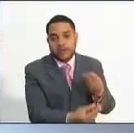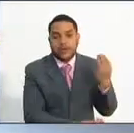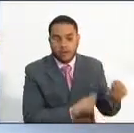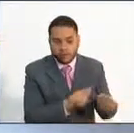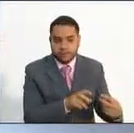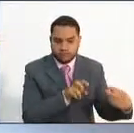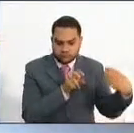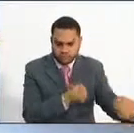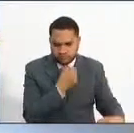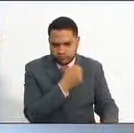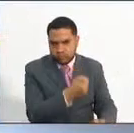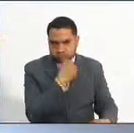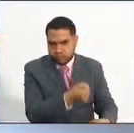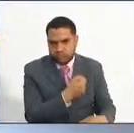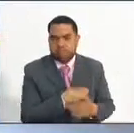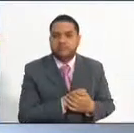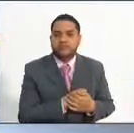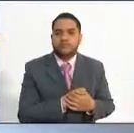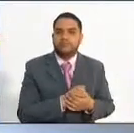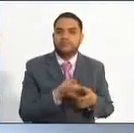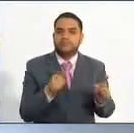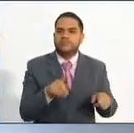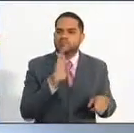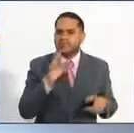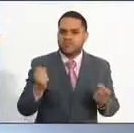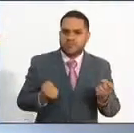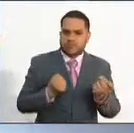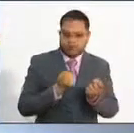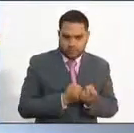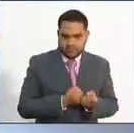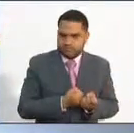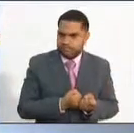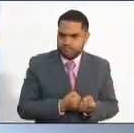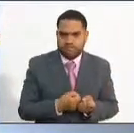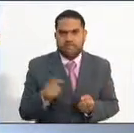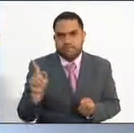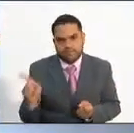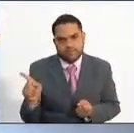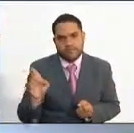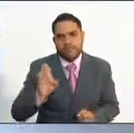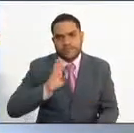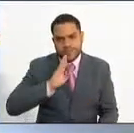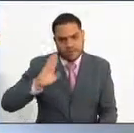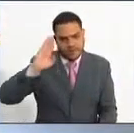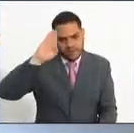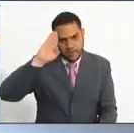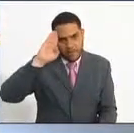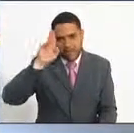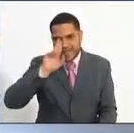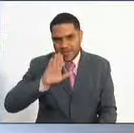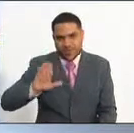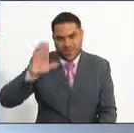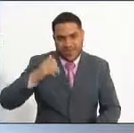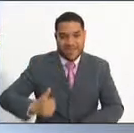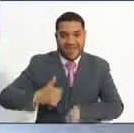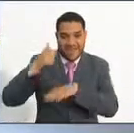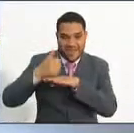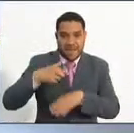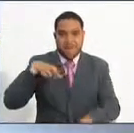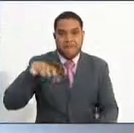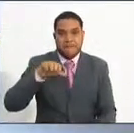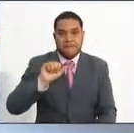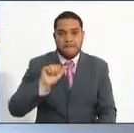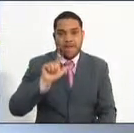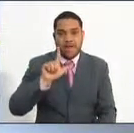entrevista. Valga notar que contamos con el apoyo total e irrestricto del general Palomino, de la Policía Nacional y que